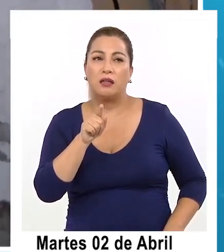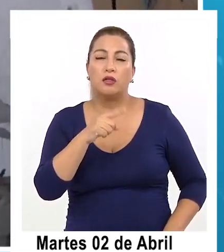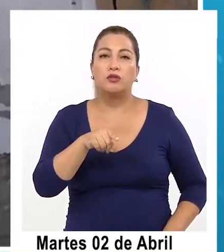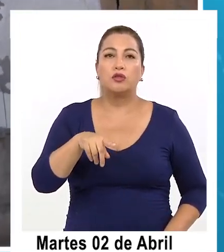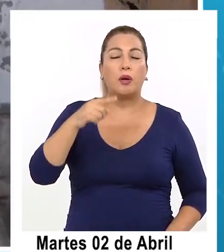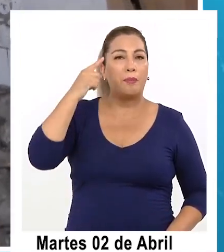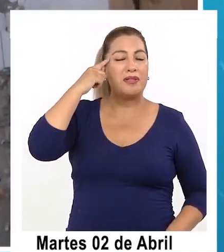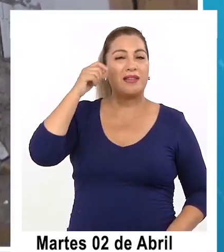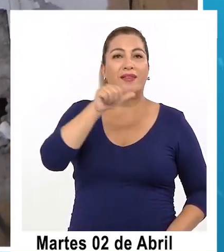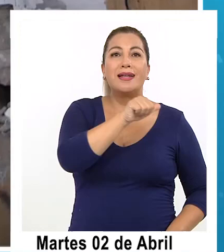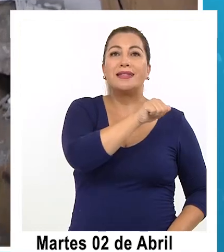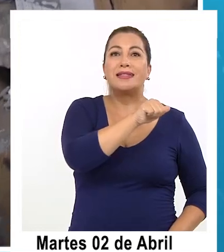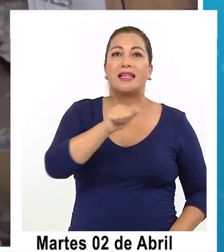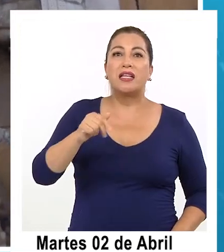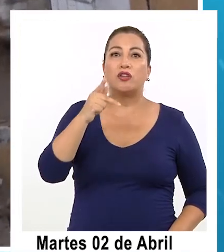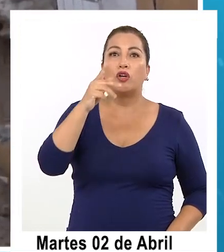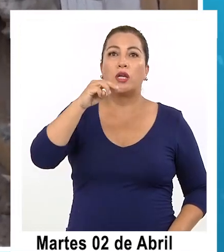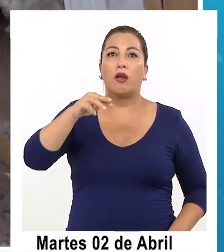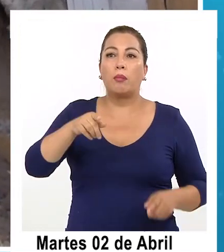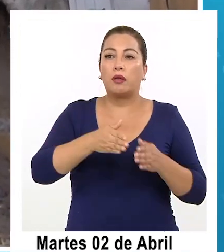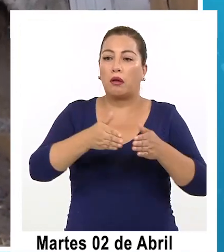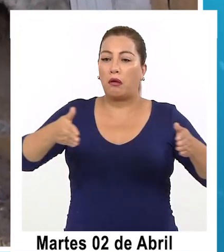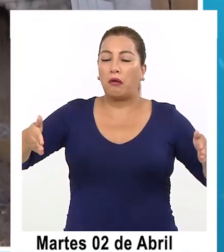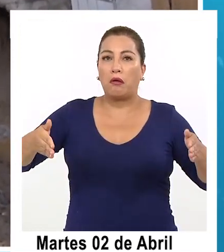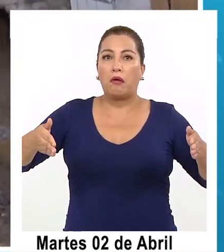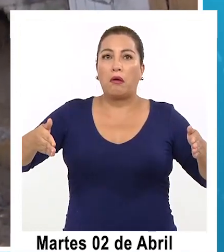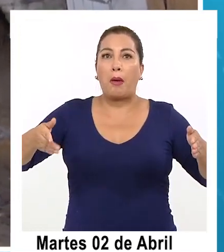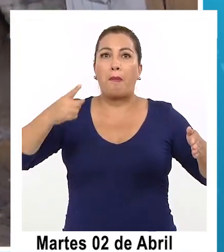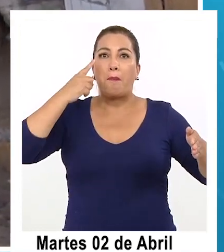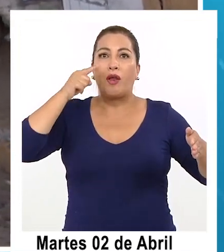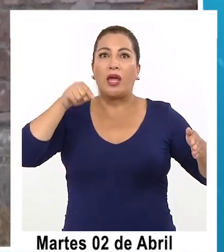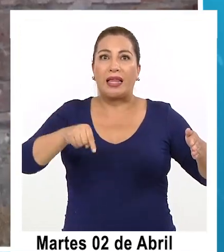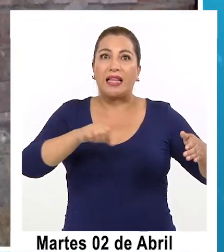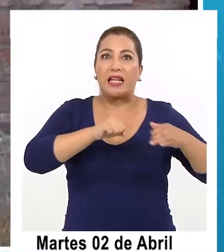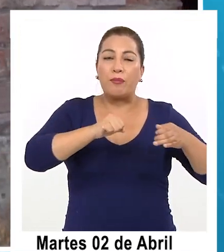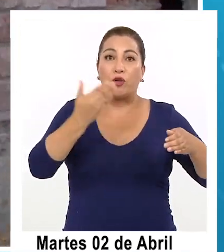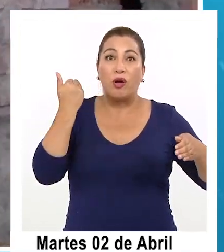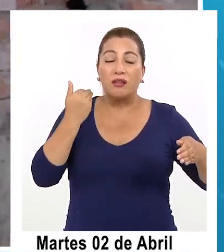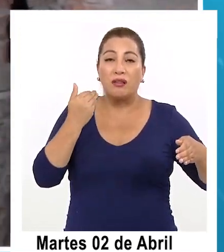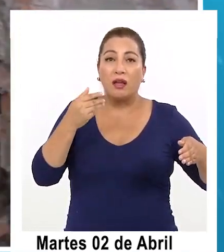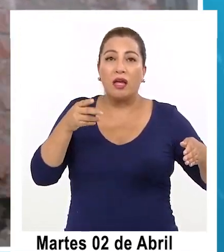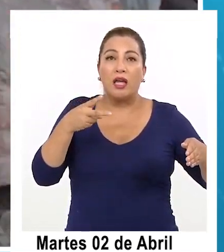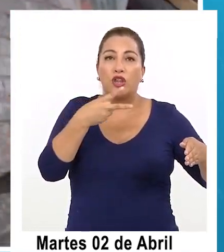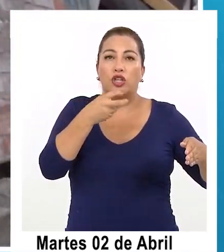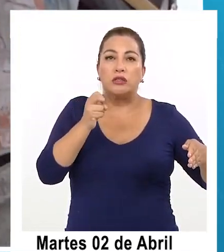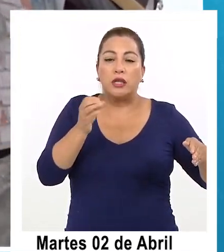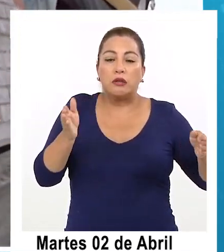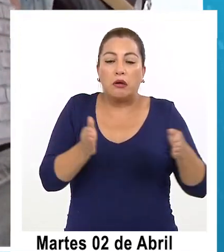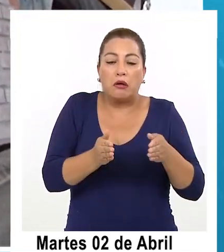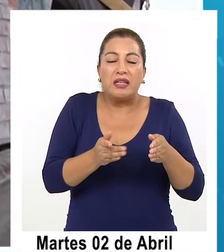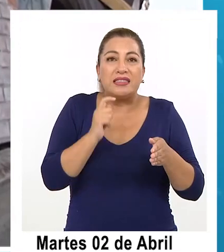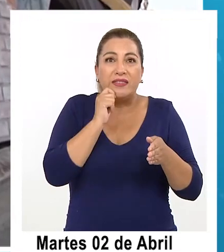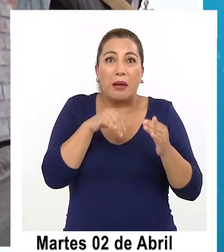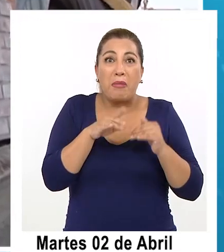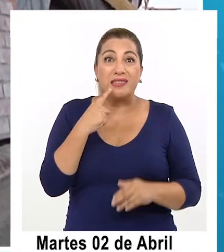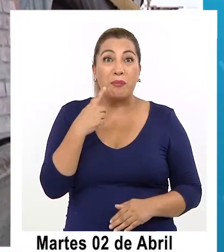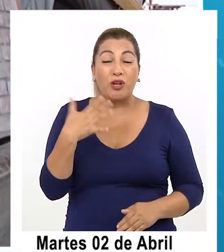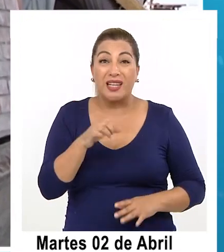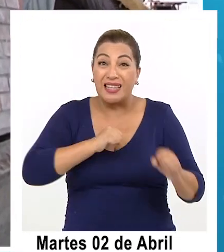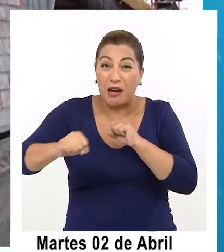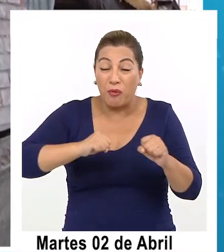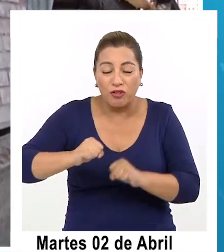seiscientos kilómetros de alcance sin embargo este sismo sólo tuvo doscientos así que ojo no es el sismo más importante que